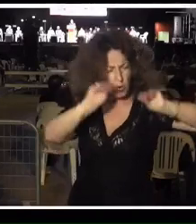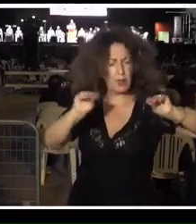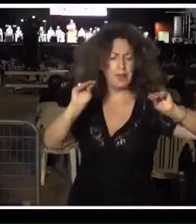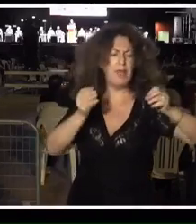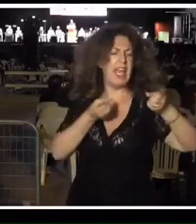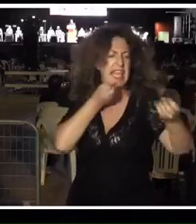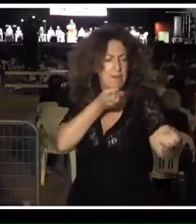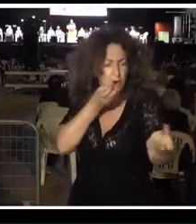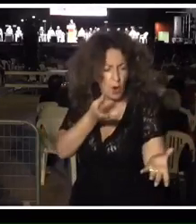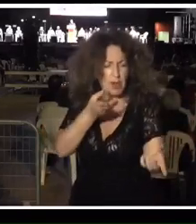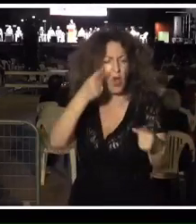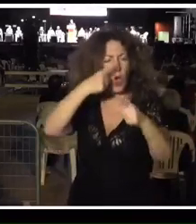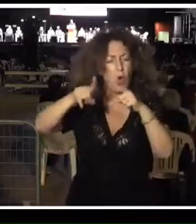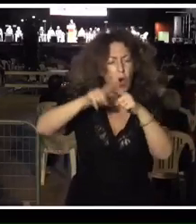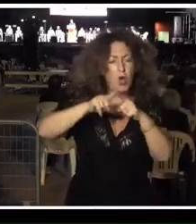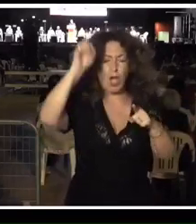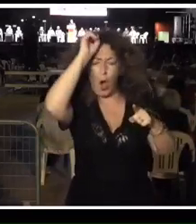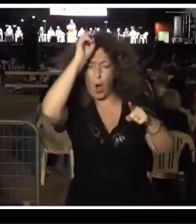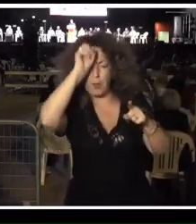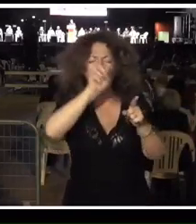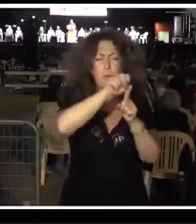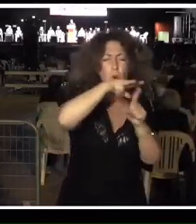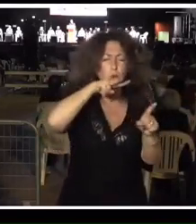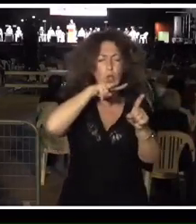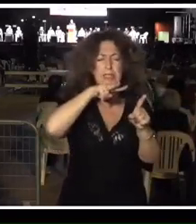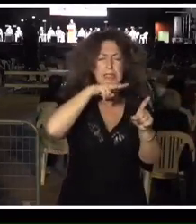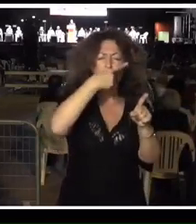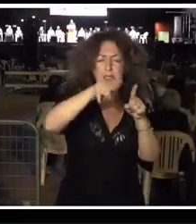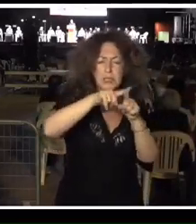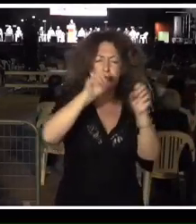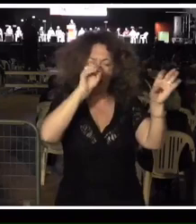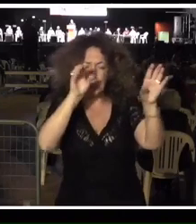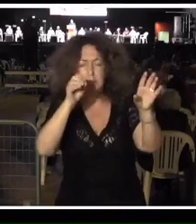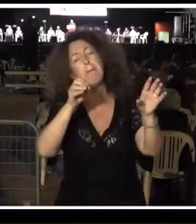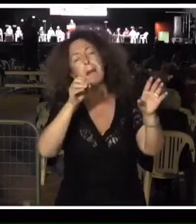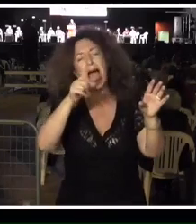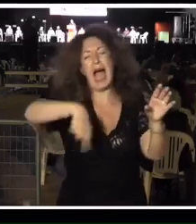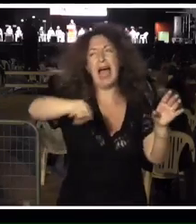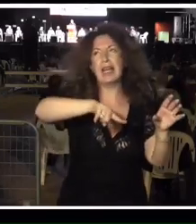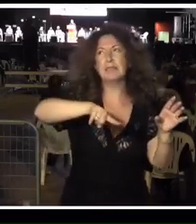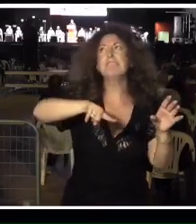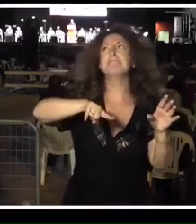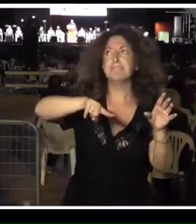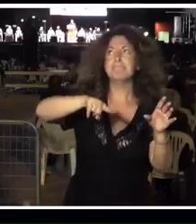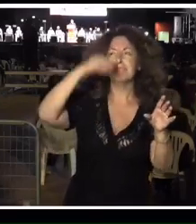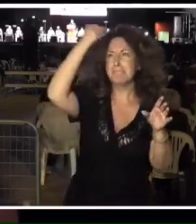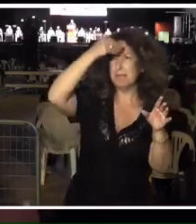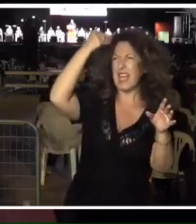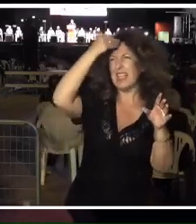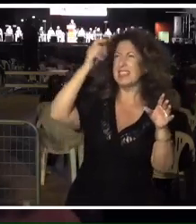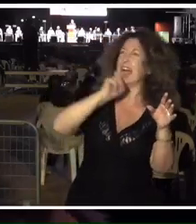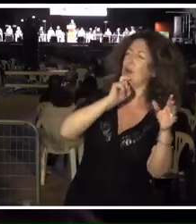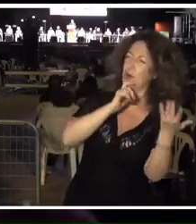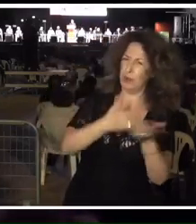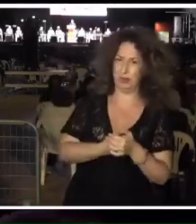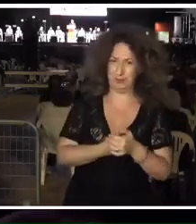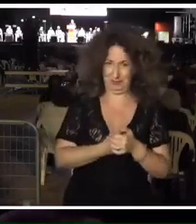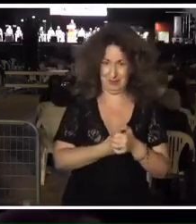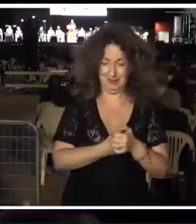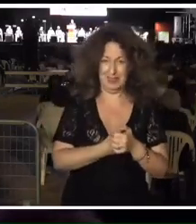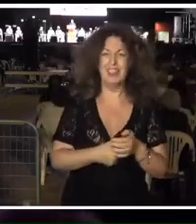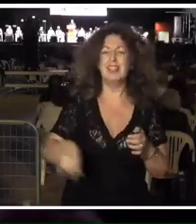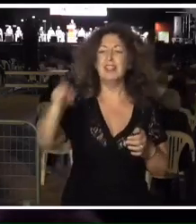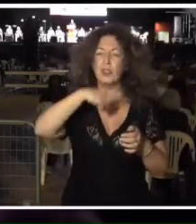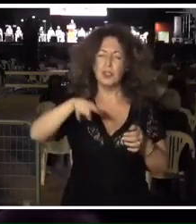enfoques y puntos de vista para que pensáramos. Julio ayudaba a pensar. Julio ayudaba a que muchos de los que escuchábamos